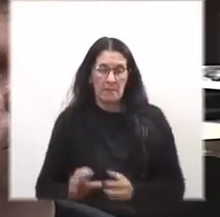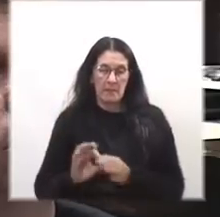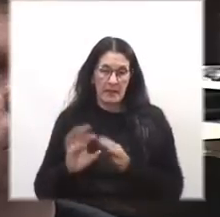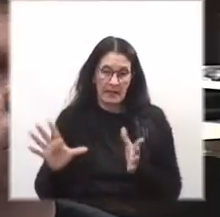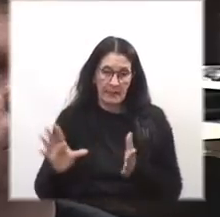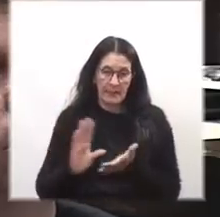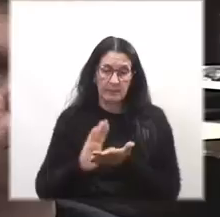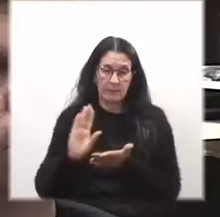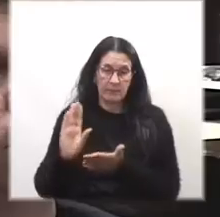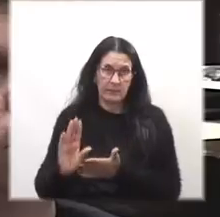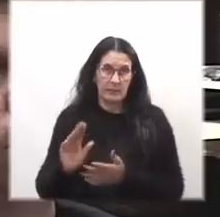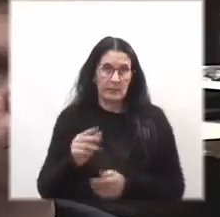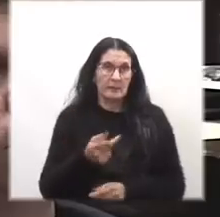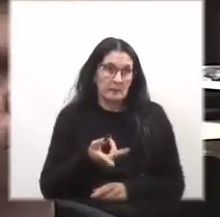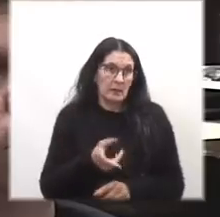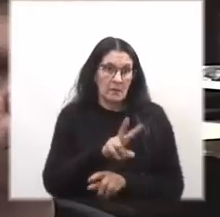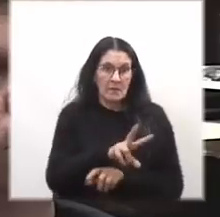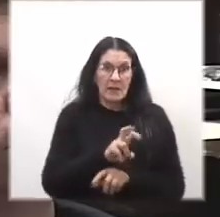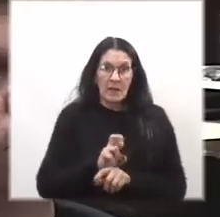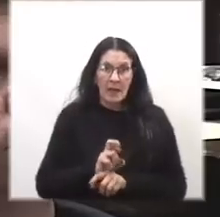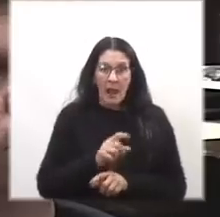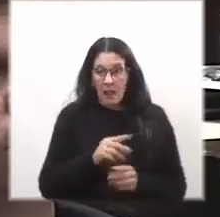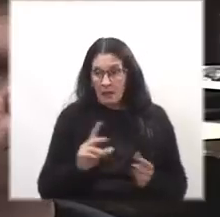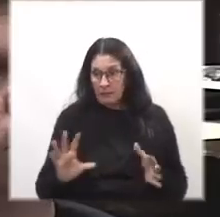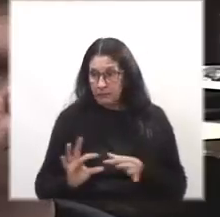Los fiscales, fiscales compañeros,